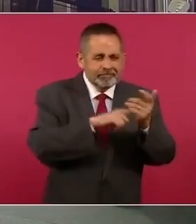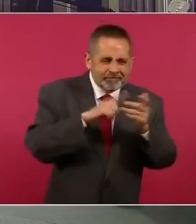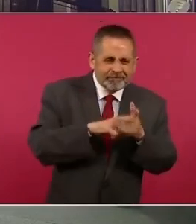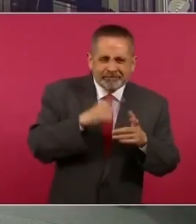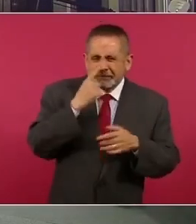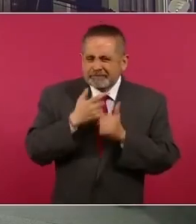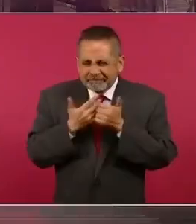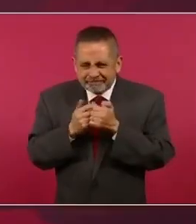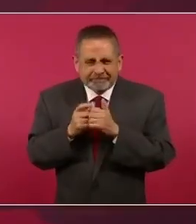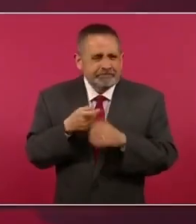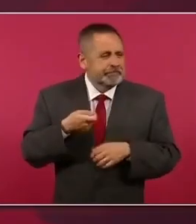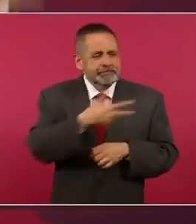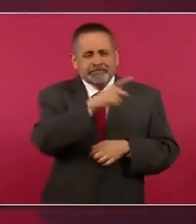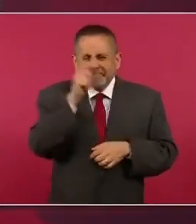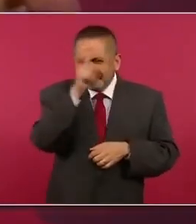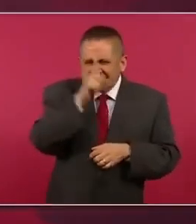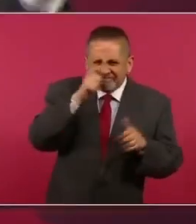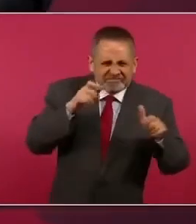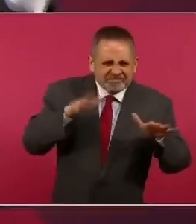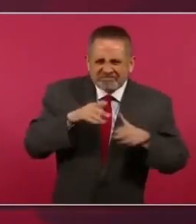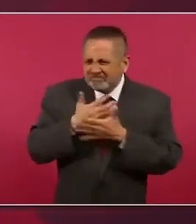esperando